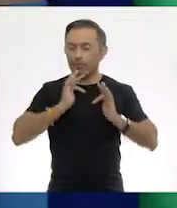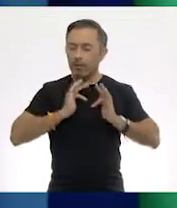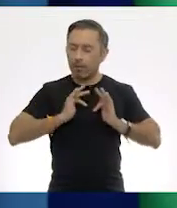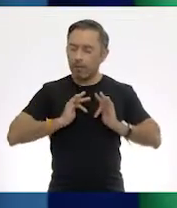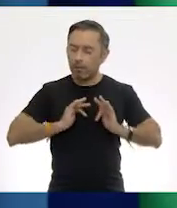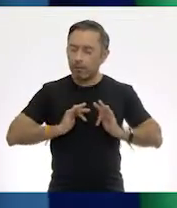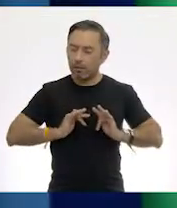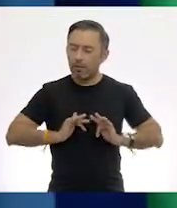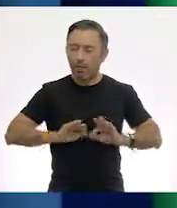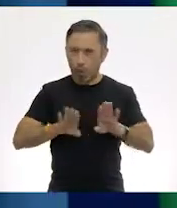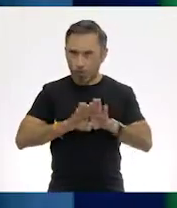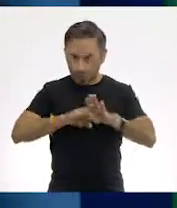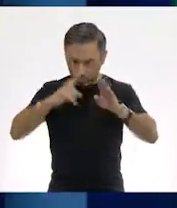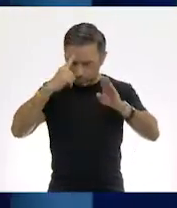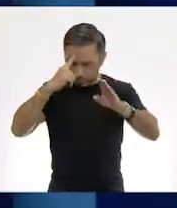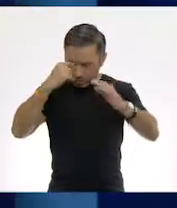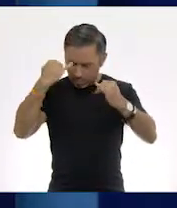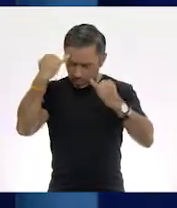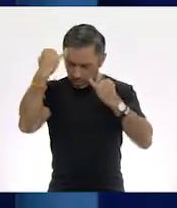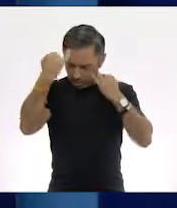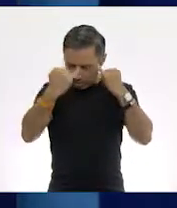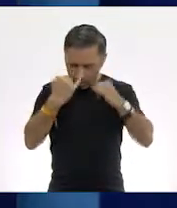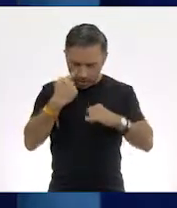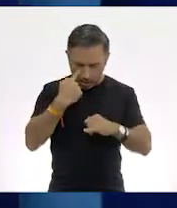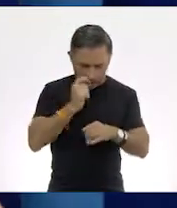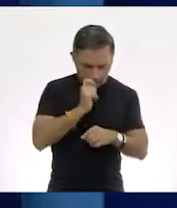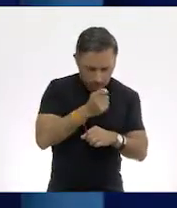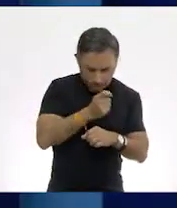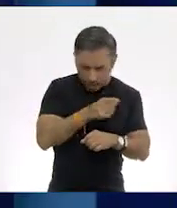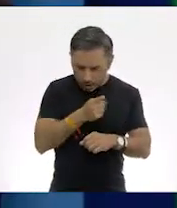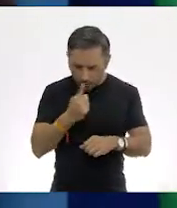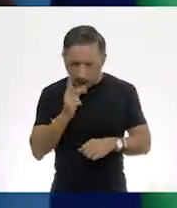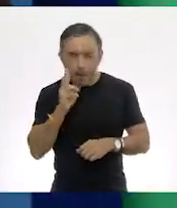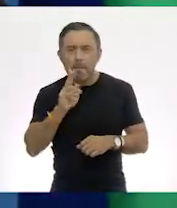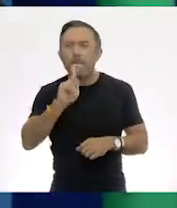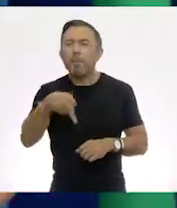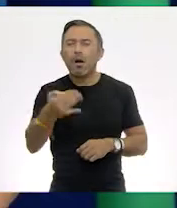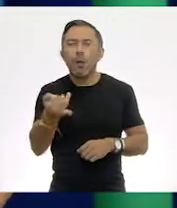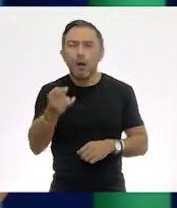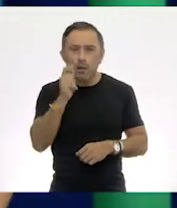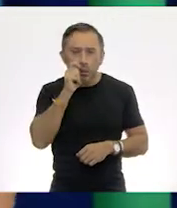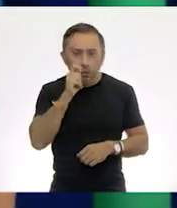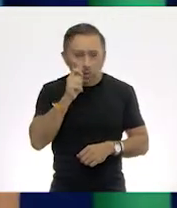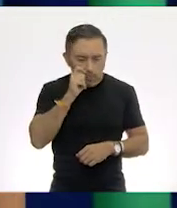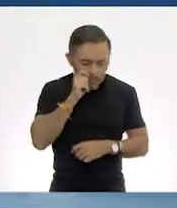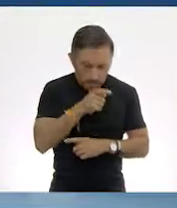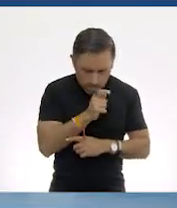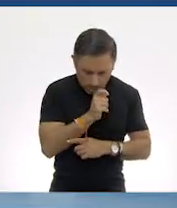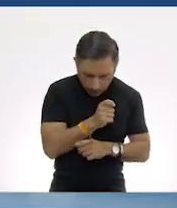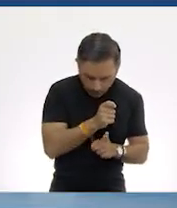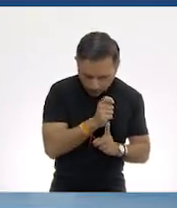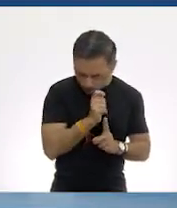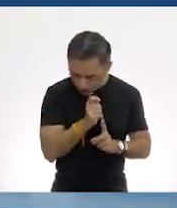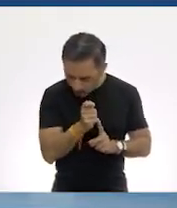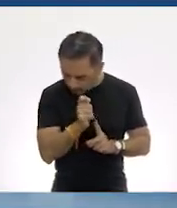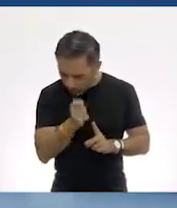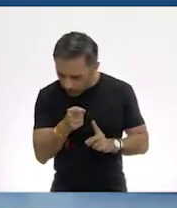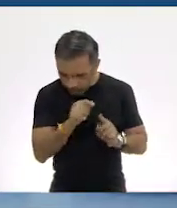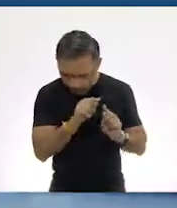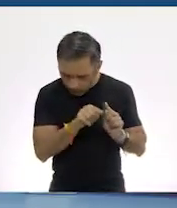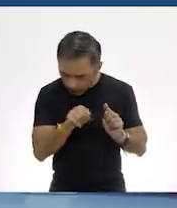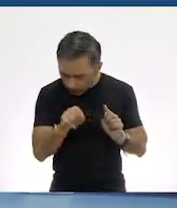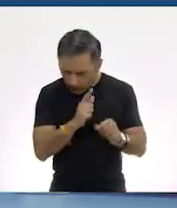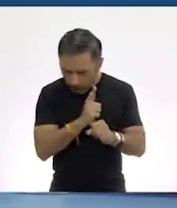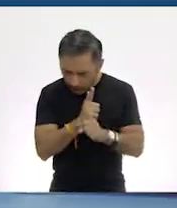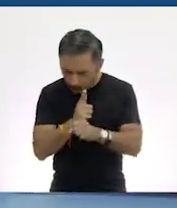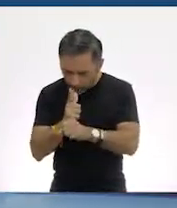detectives las pistas, trabajar en nuestra seguridad y enfocarnos en las